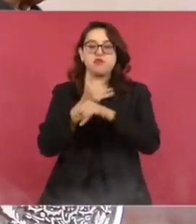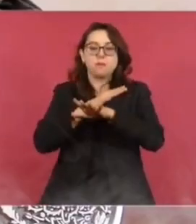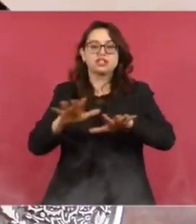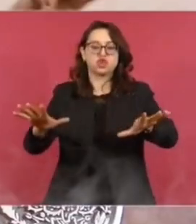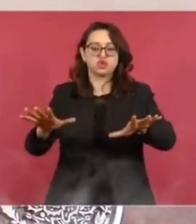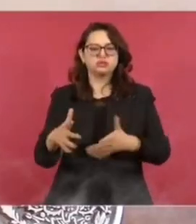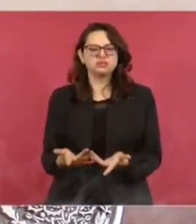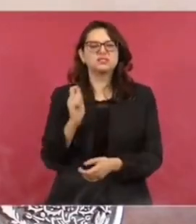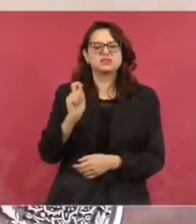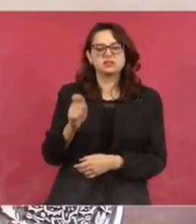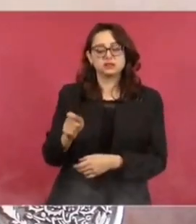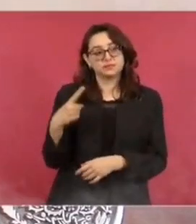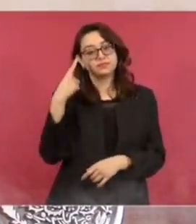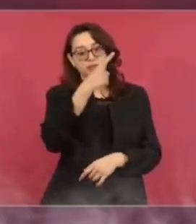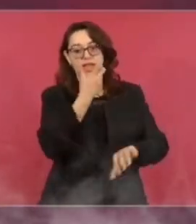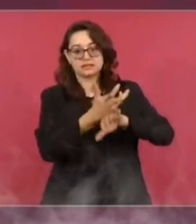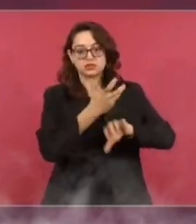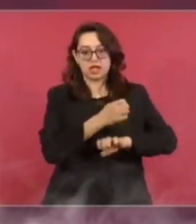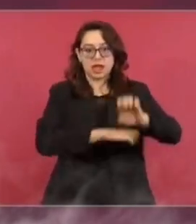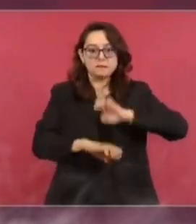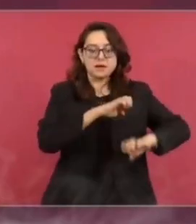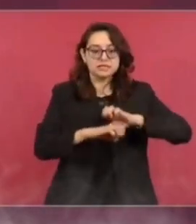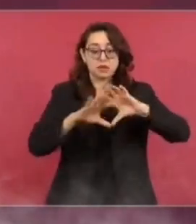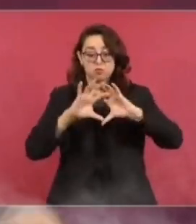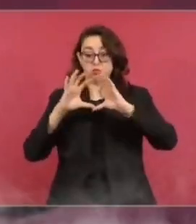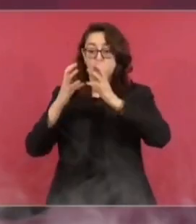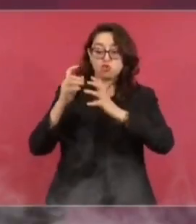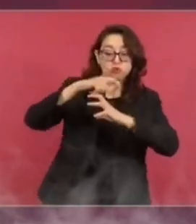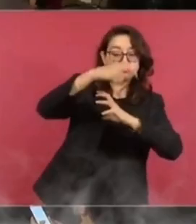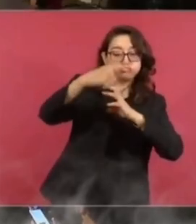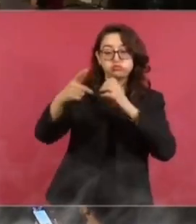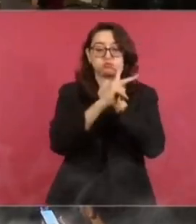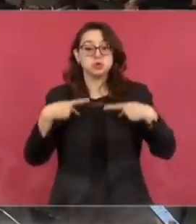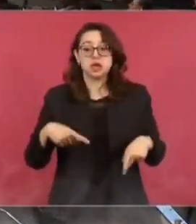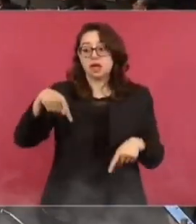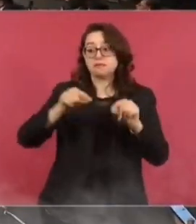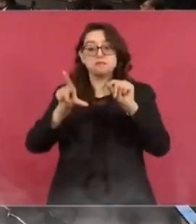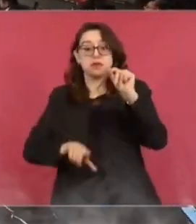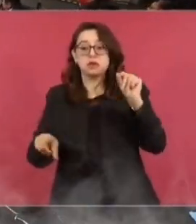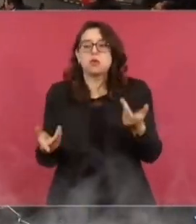en distintos países. Les vamos a dar a conocer la de hoy para que vean cómo estamos.